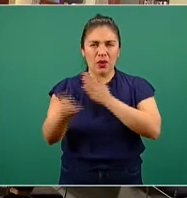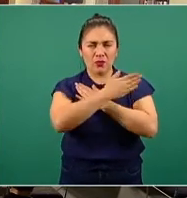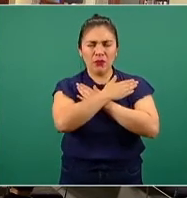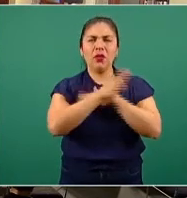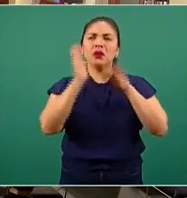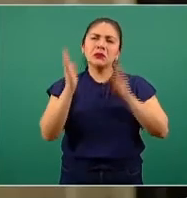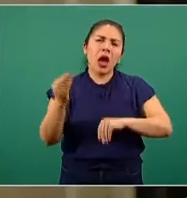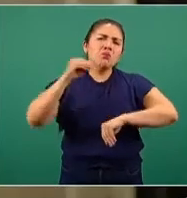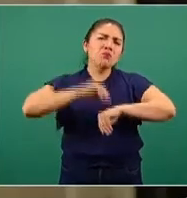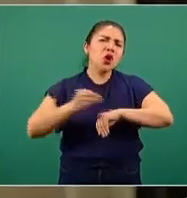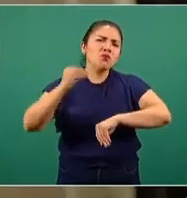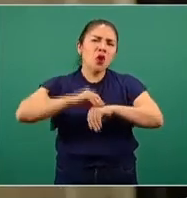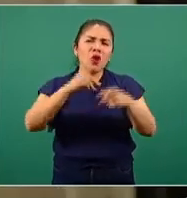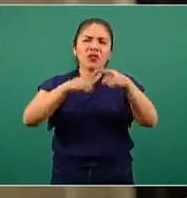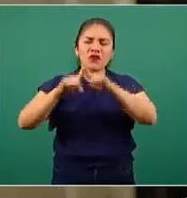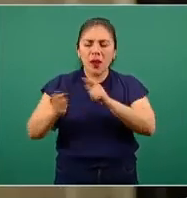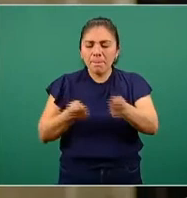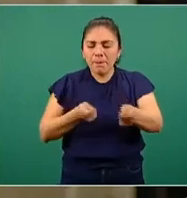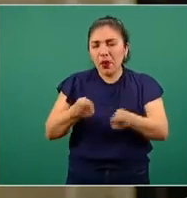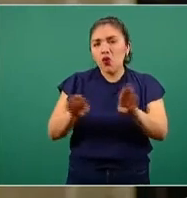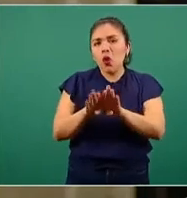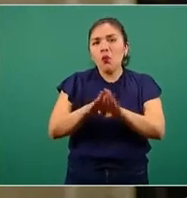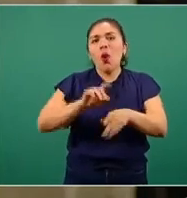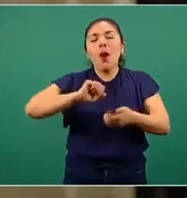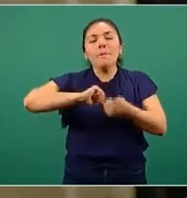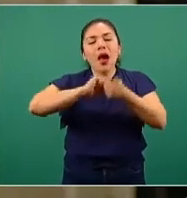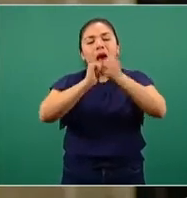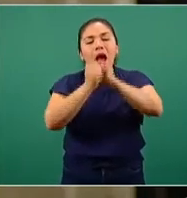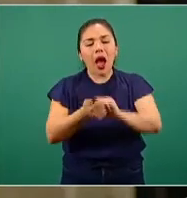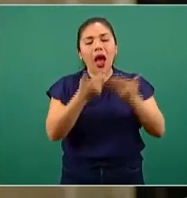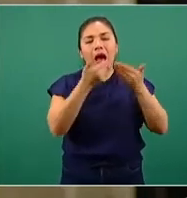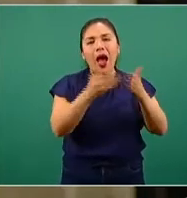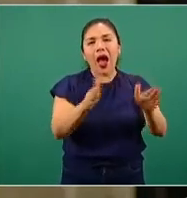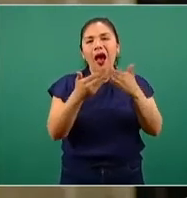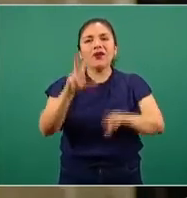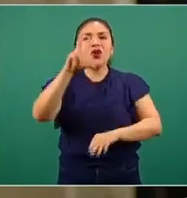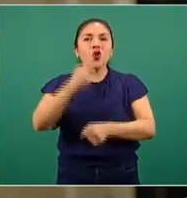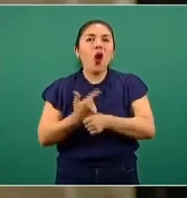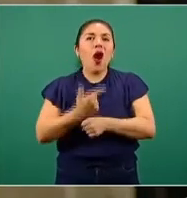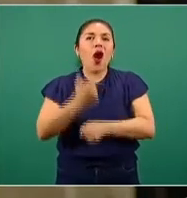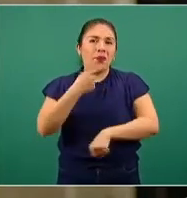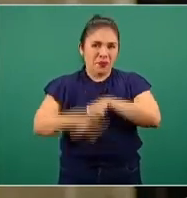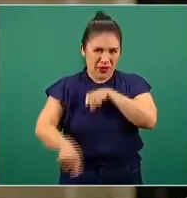varias medidas para poder hacer la reapertura sin arriesgar aquí en la Ciudad de México.